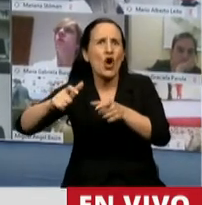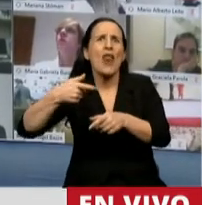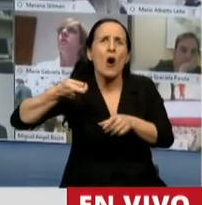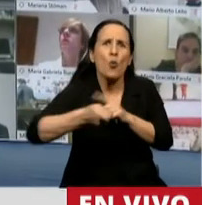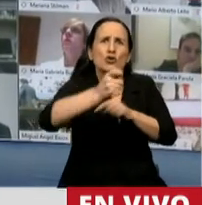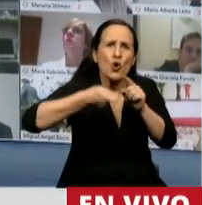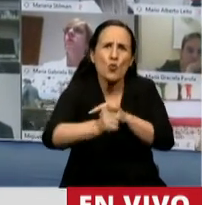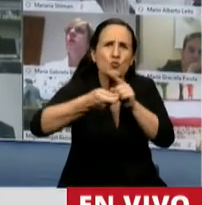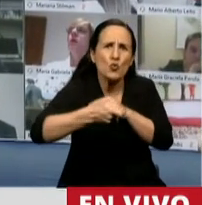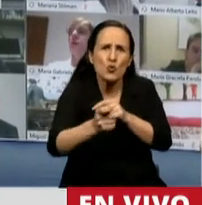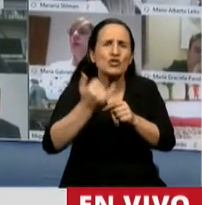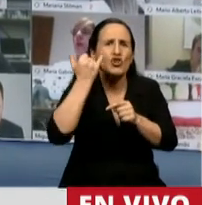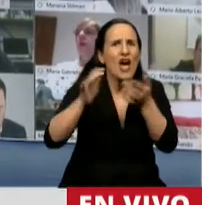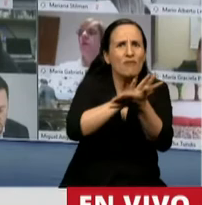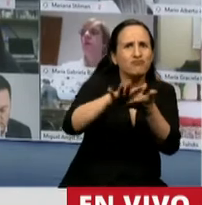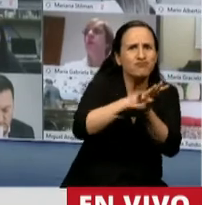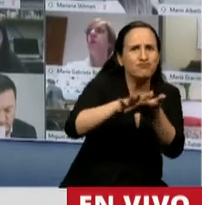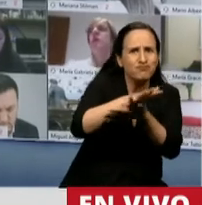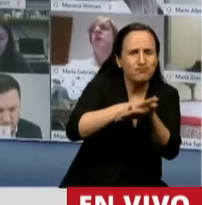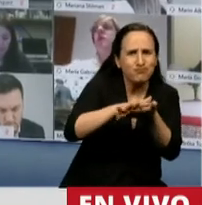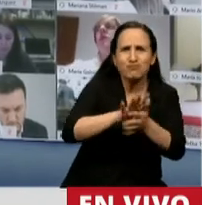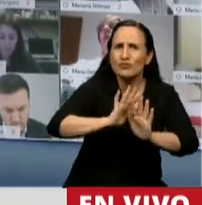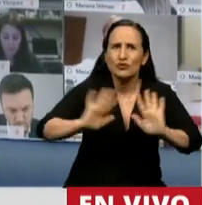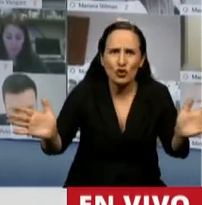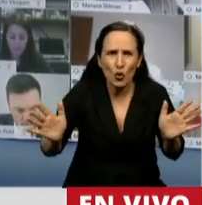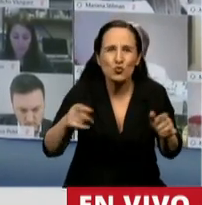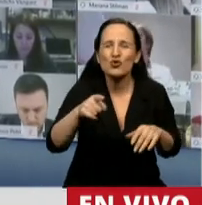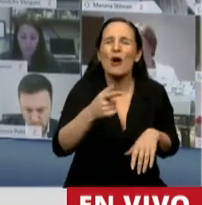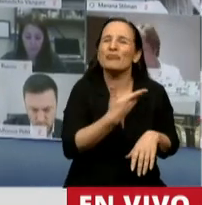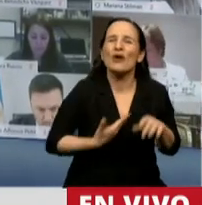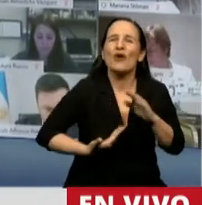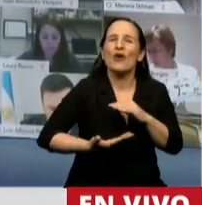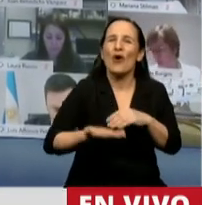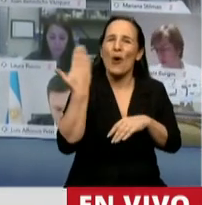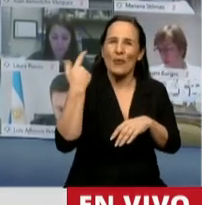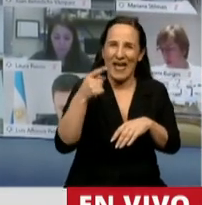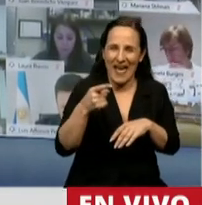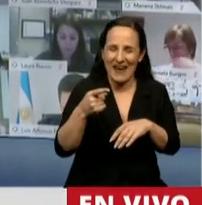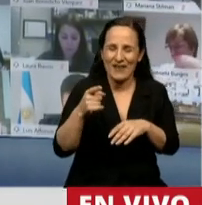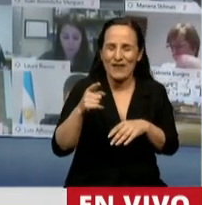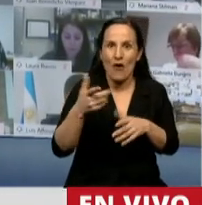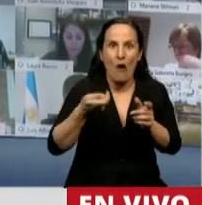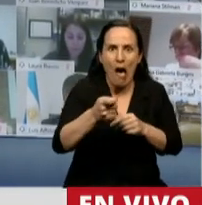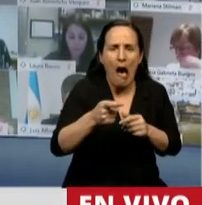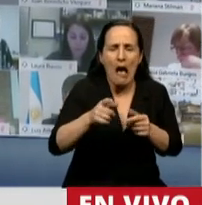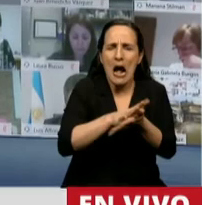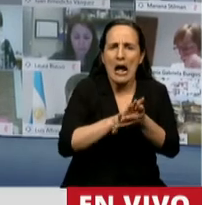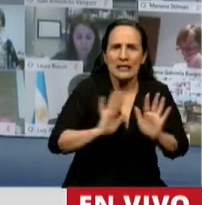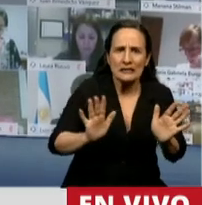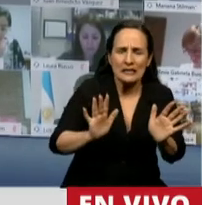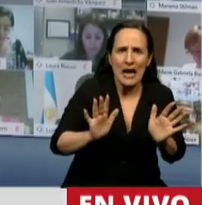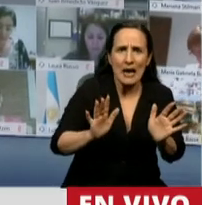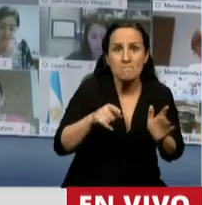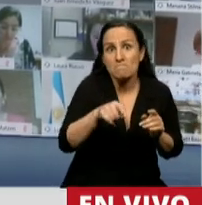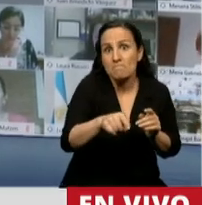un gran problema de litigiosidad en el gobierno y en el Estado argentino y encontró un camino